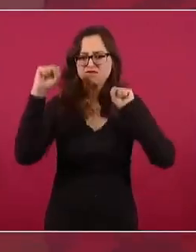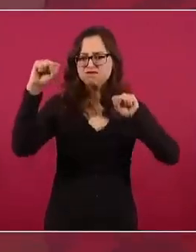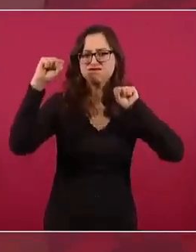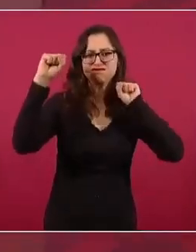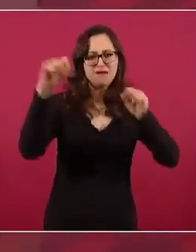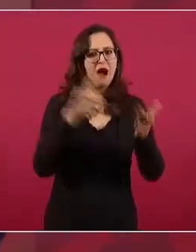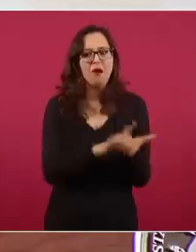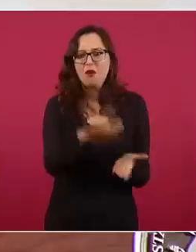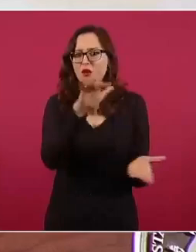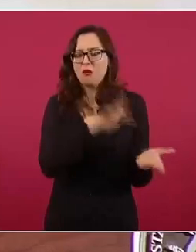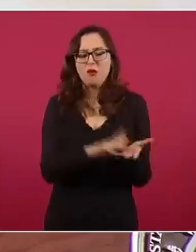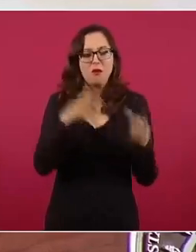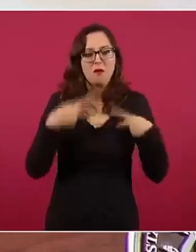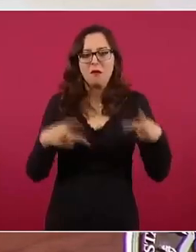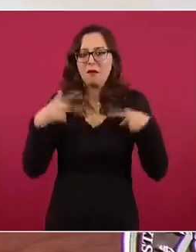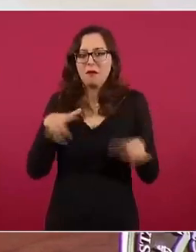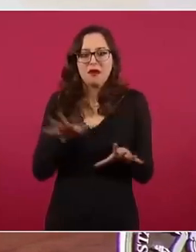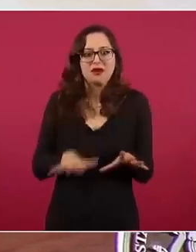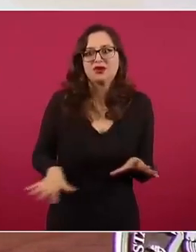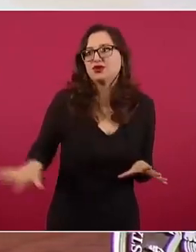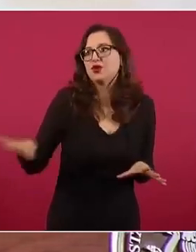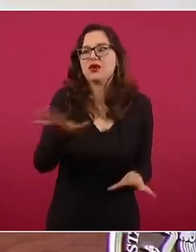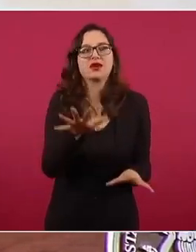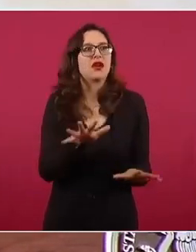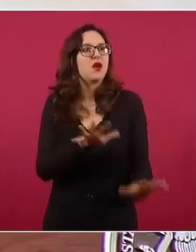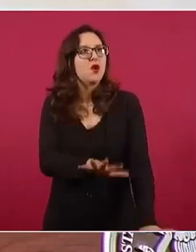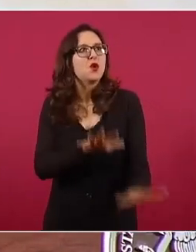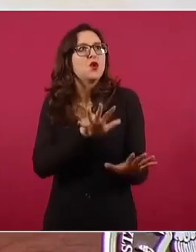y de repente